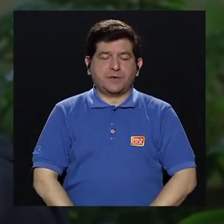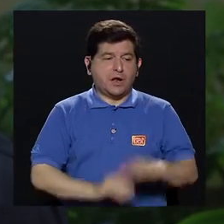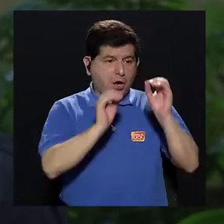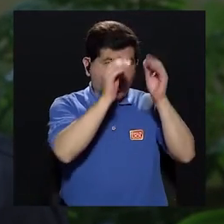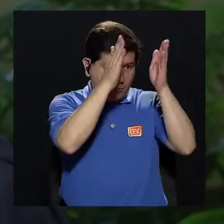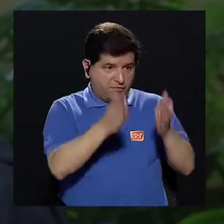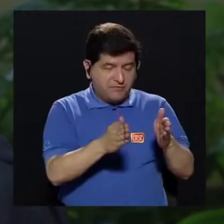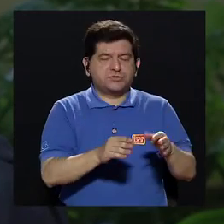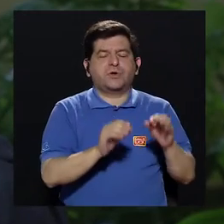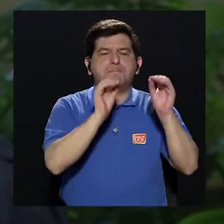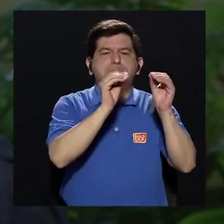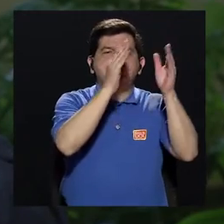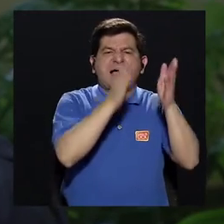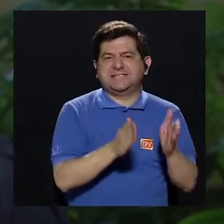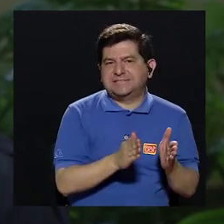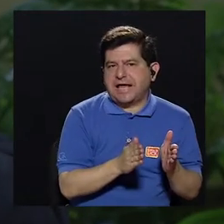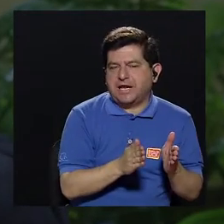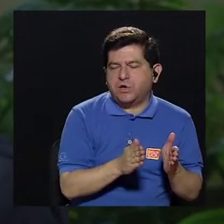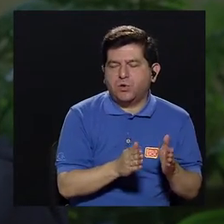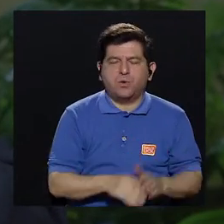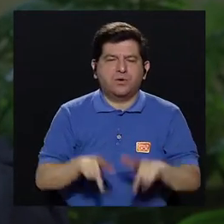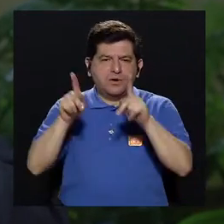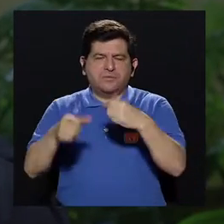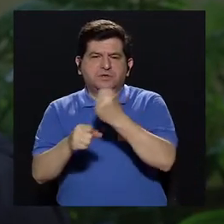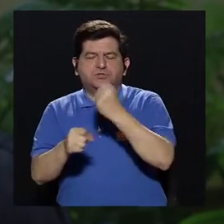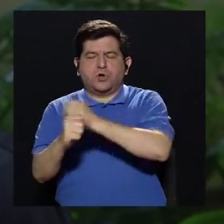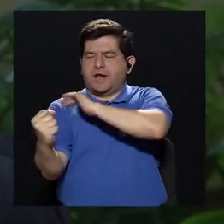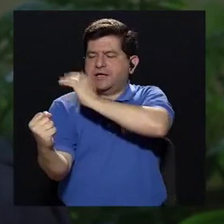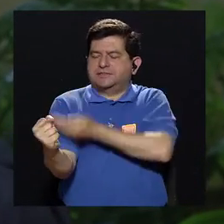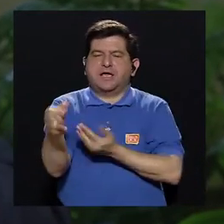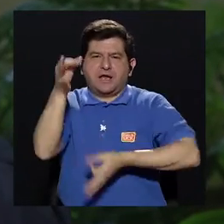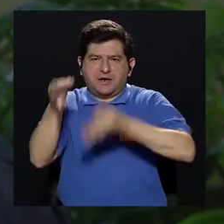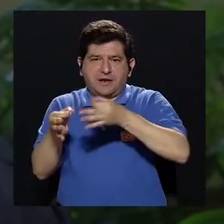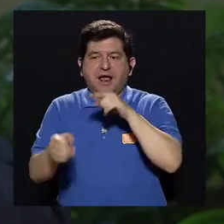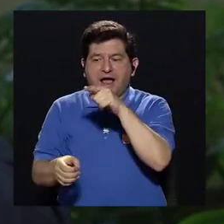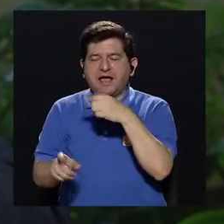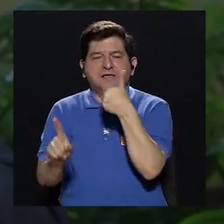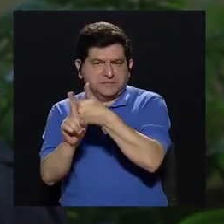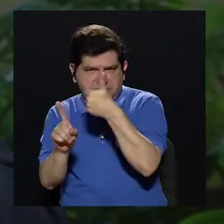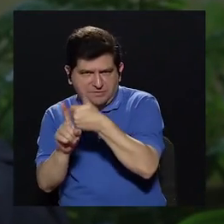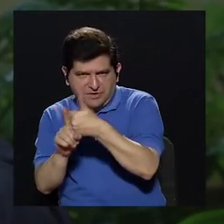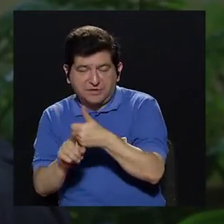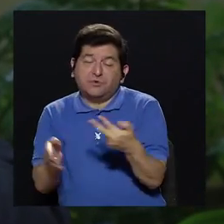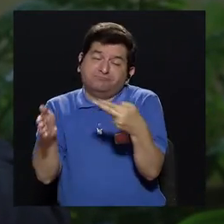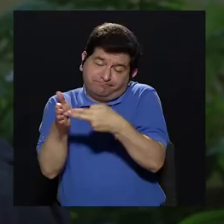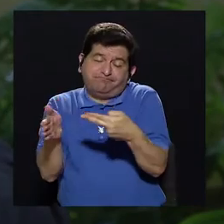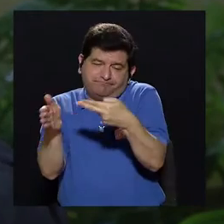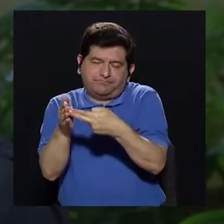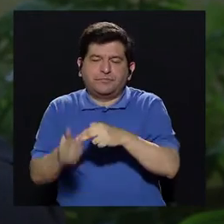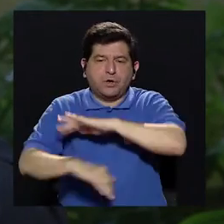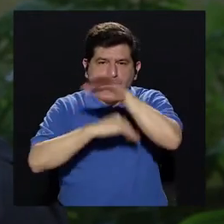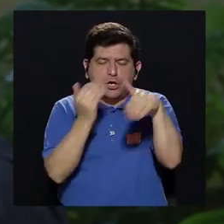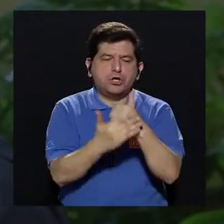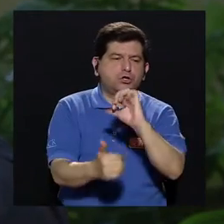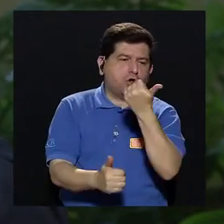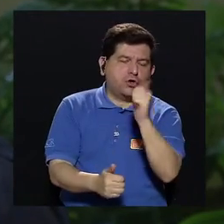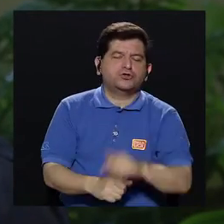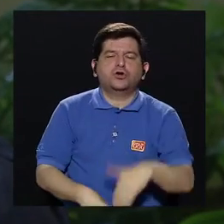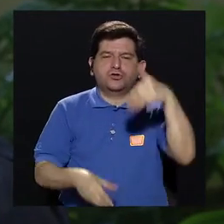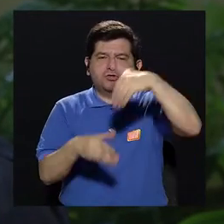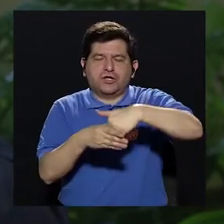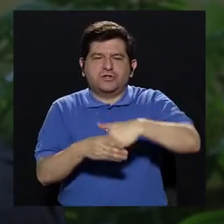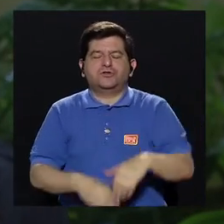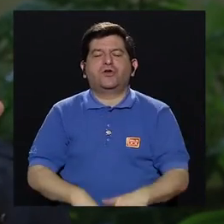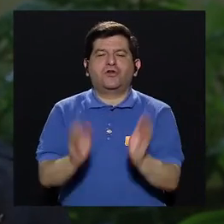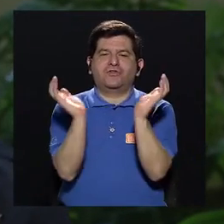Los profesores van al del magisterio, los que trabajan en el Poder Judicial van al del Poder Judicial, valga la redundancia, y todos los demás estamos